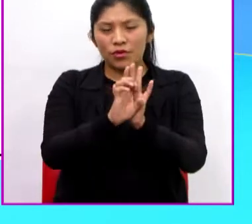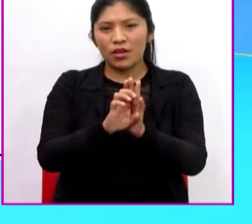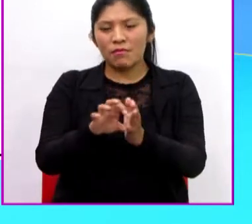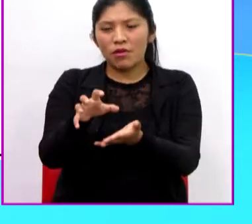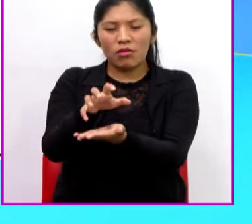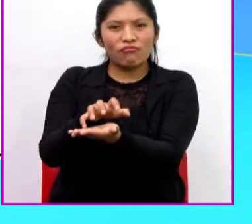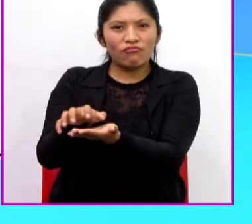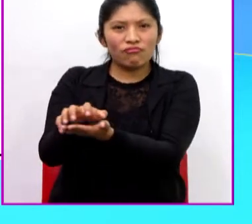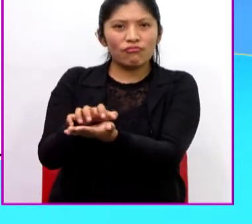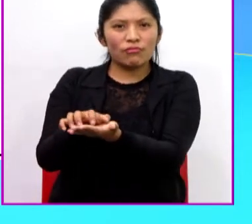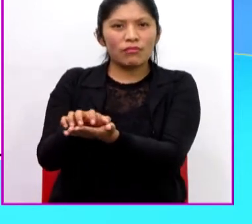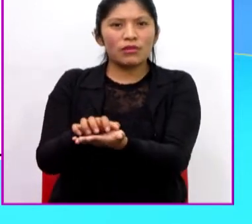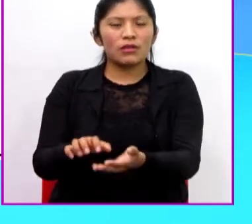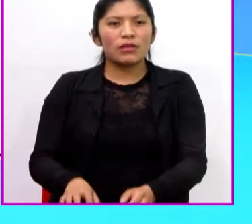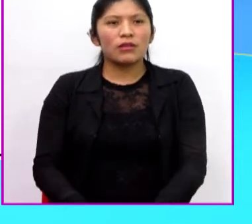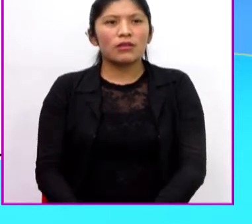mouse.